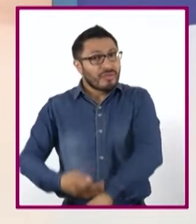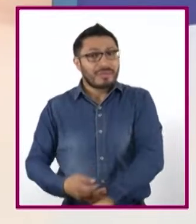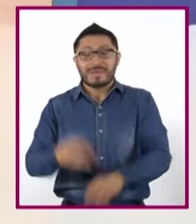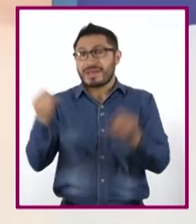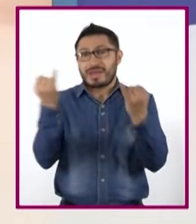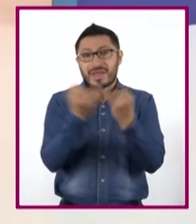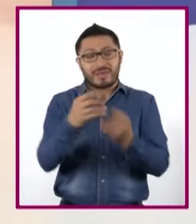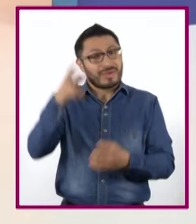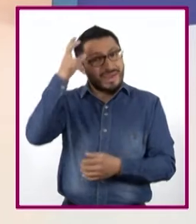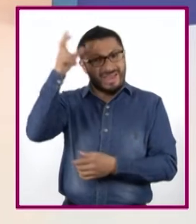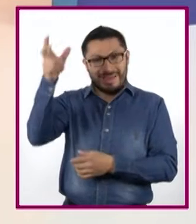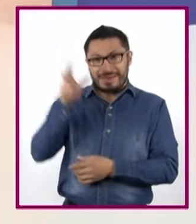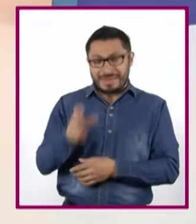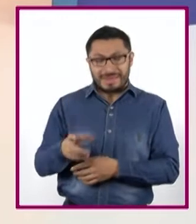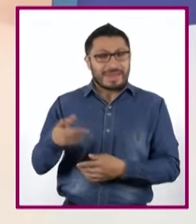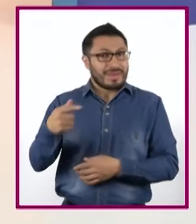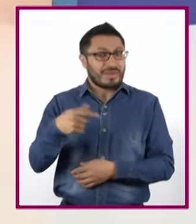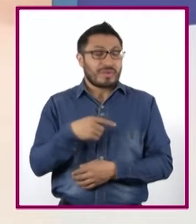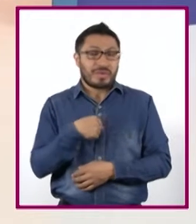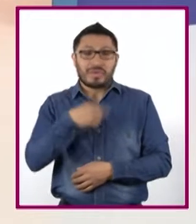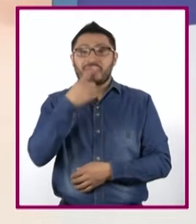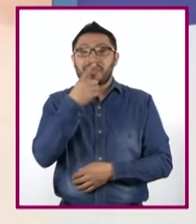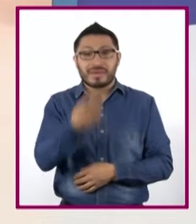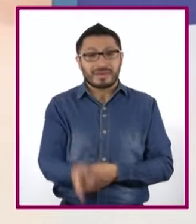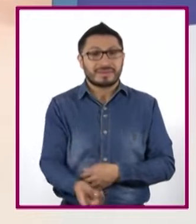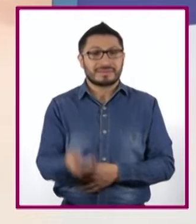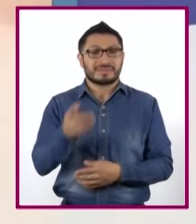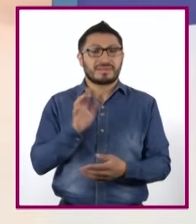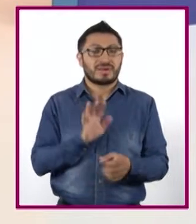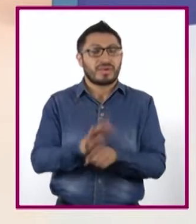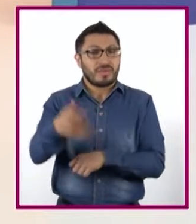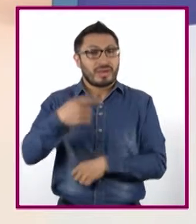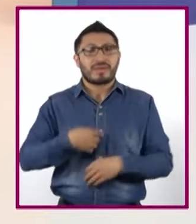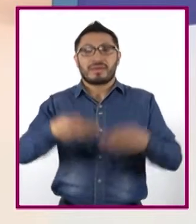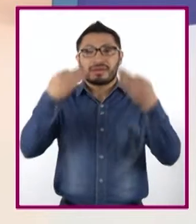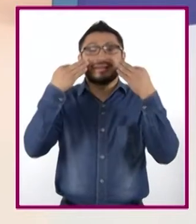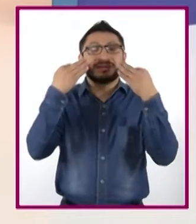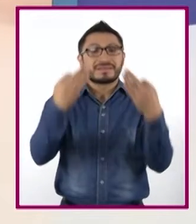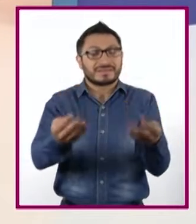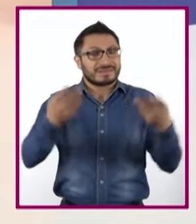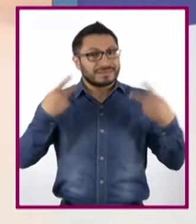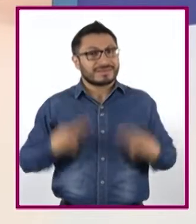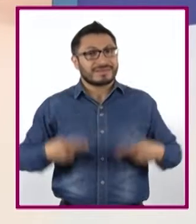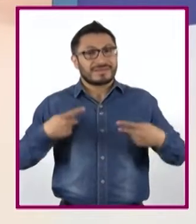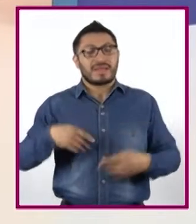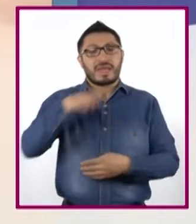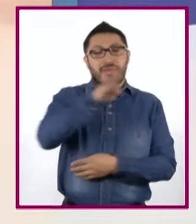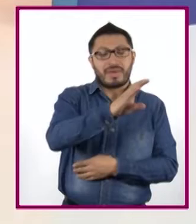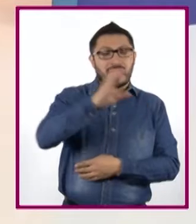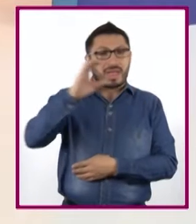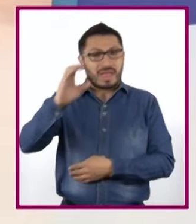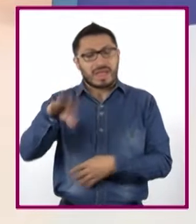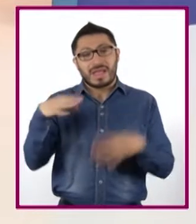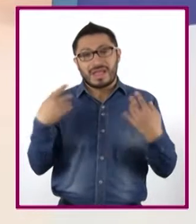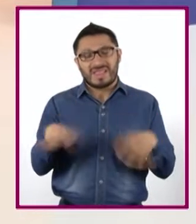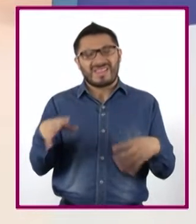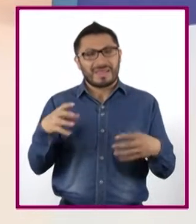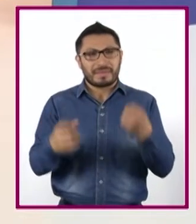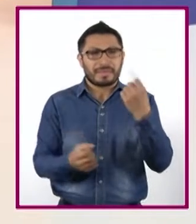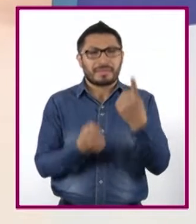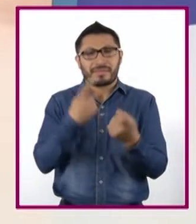es de allá. Y les puedo decir que, por lo que alcancé a observar, la gente de Baja California tiene algunas